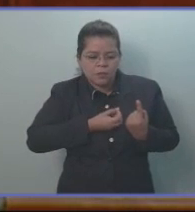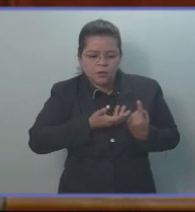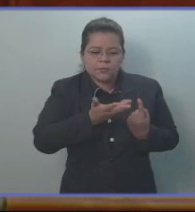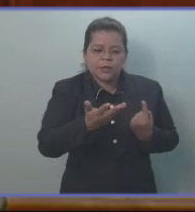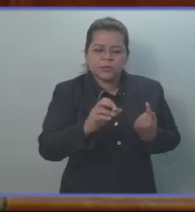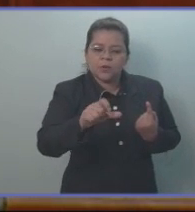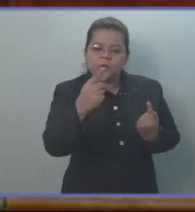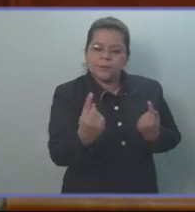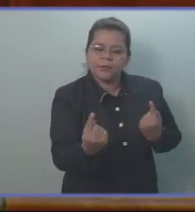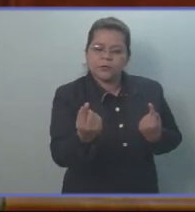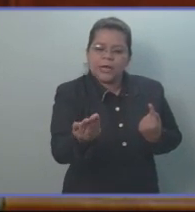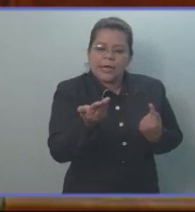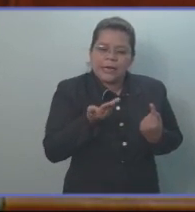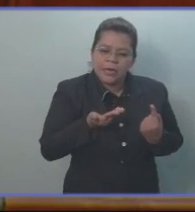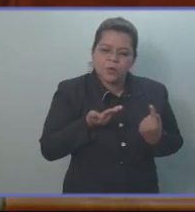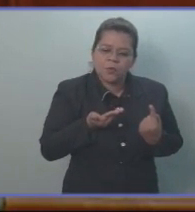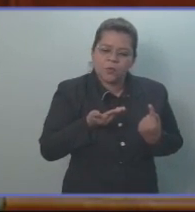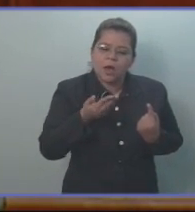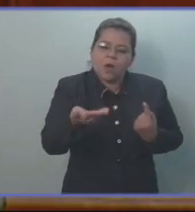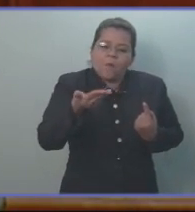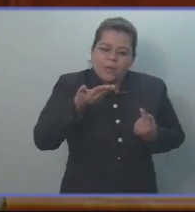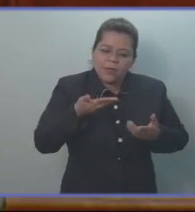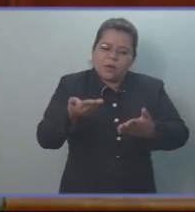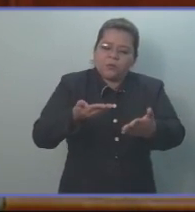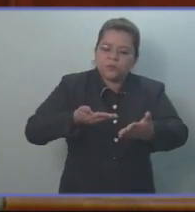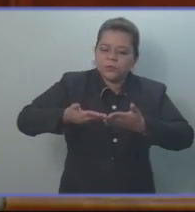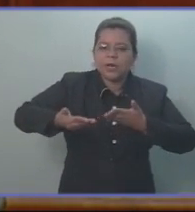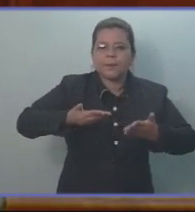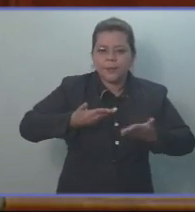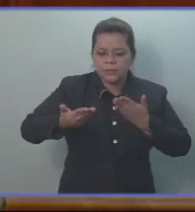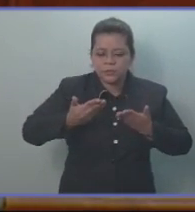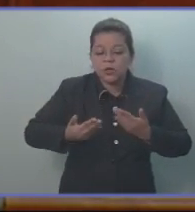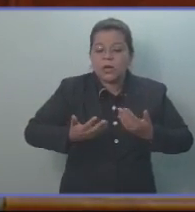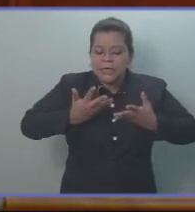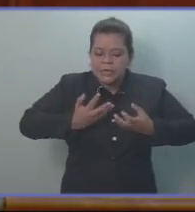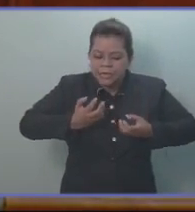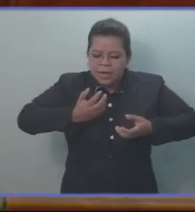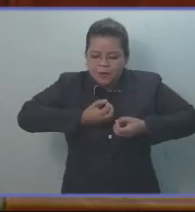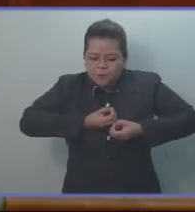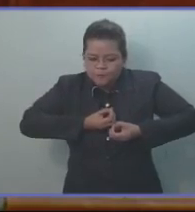hecho un favor o prestado un servicio por el cual desea corresponderle.